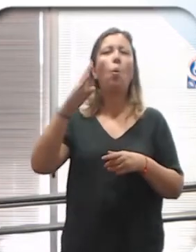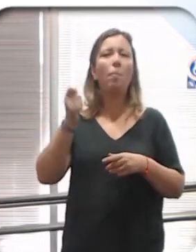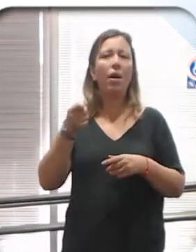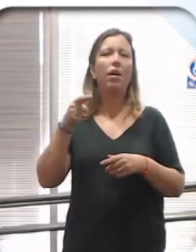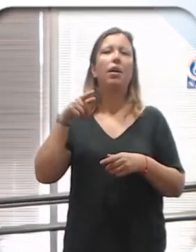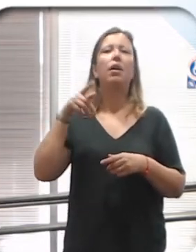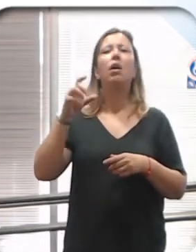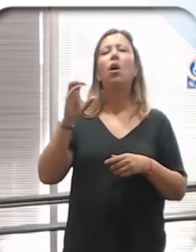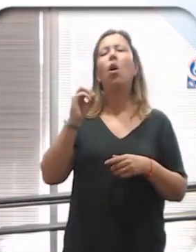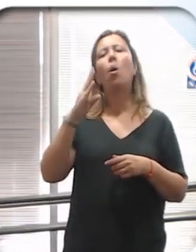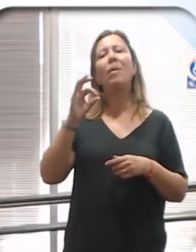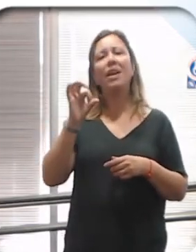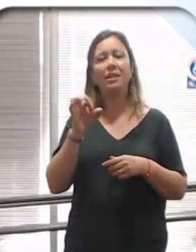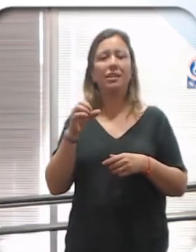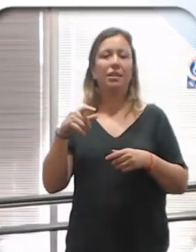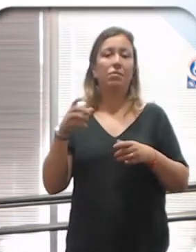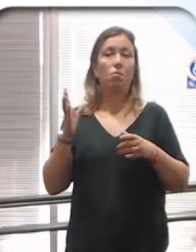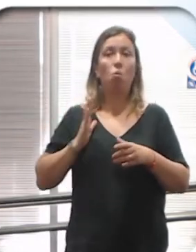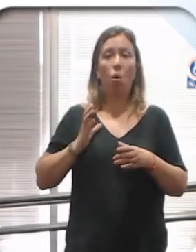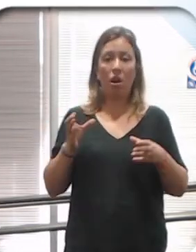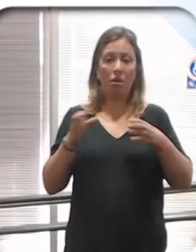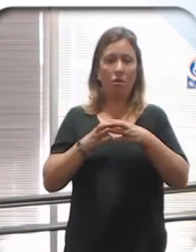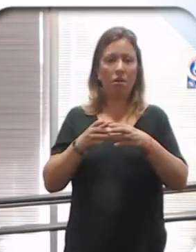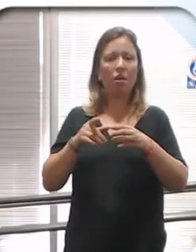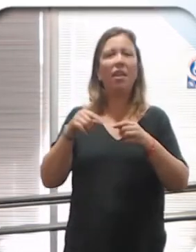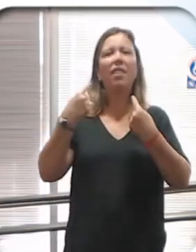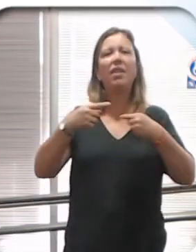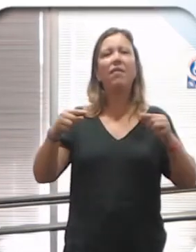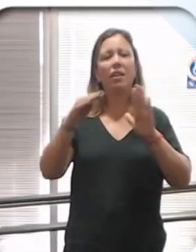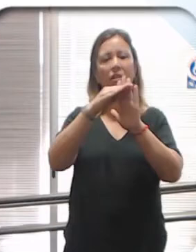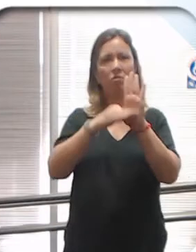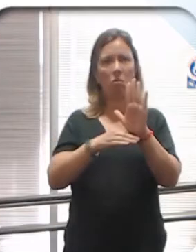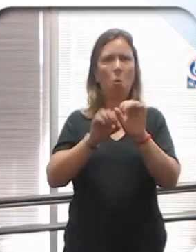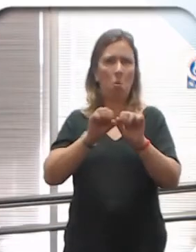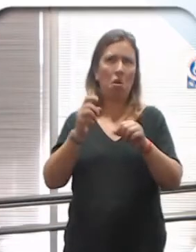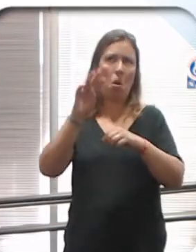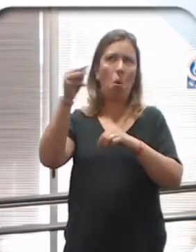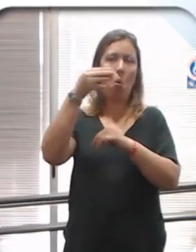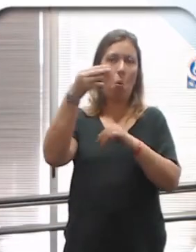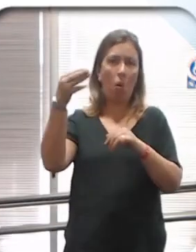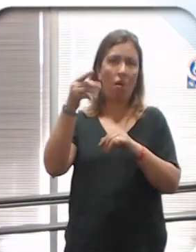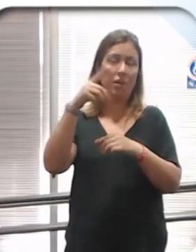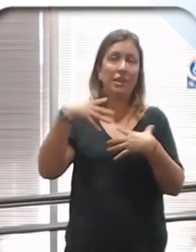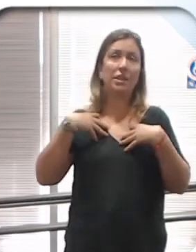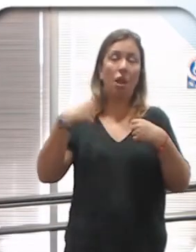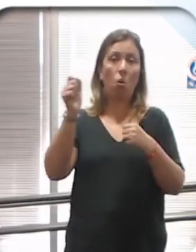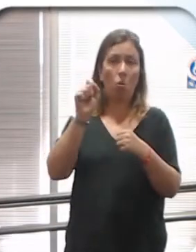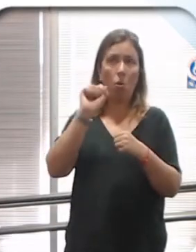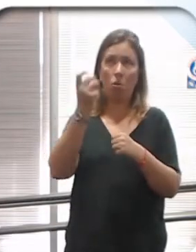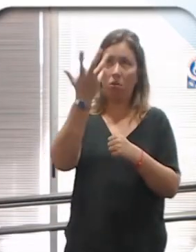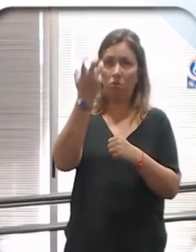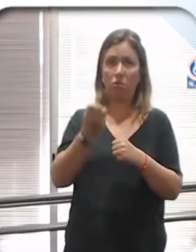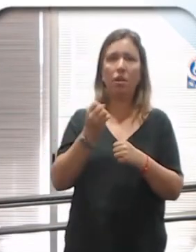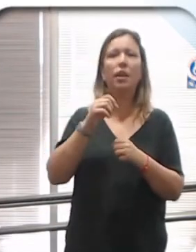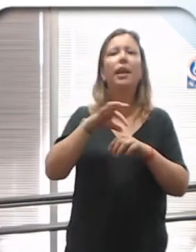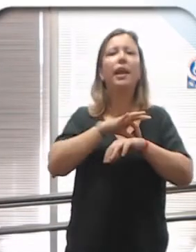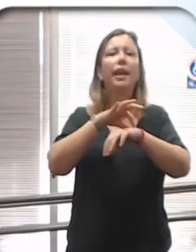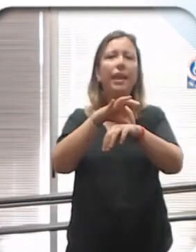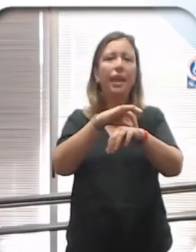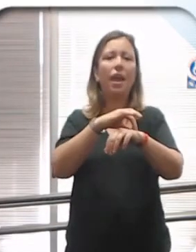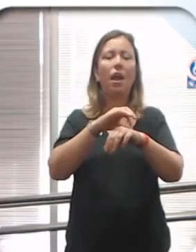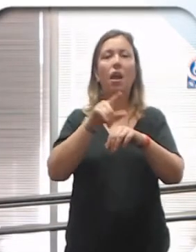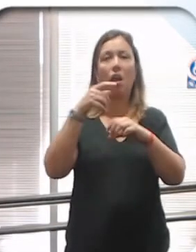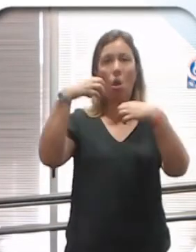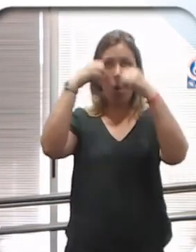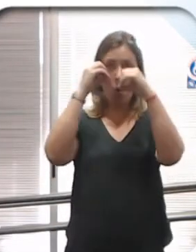la OPS y ONU Mujeres, generó estas guías, que las pueden bajar en la web de Salud Pública, o ponen guías en